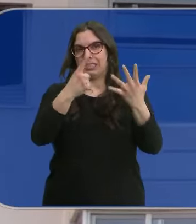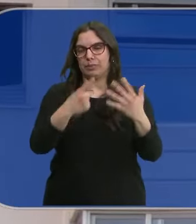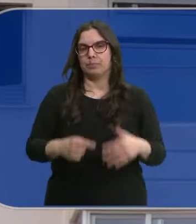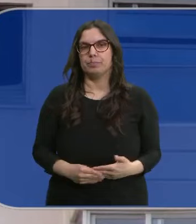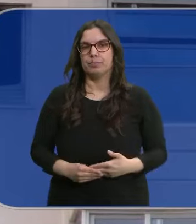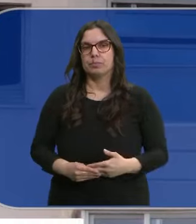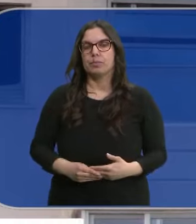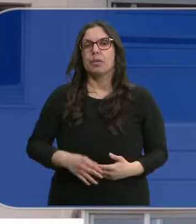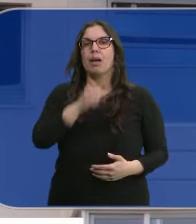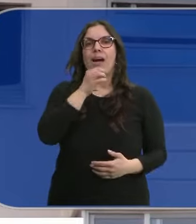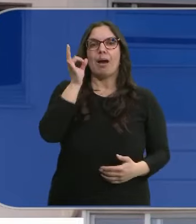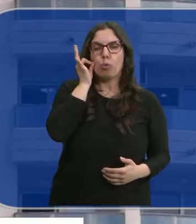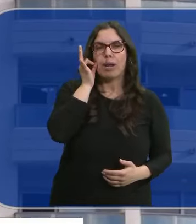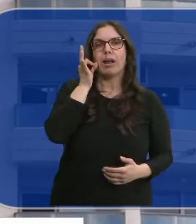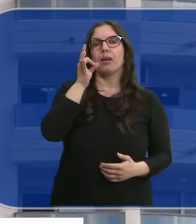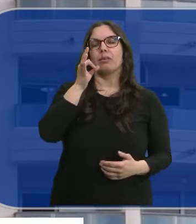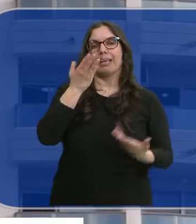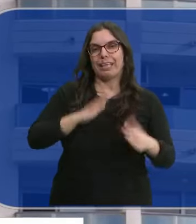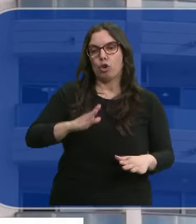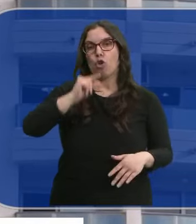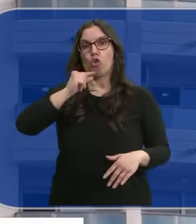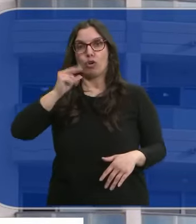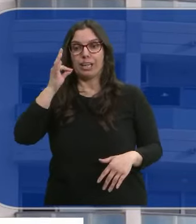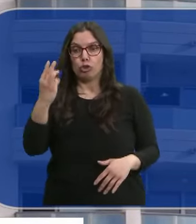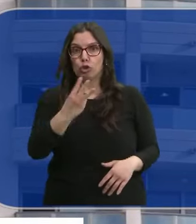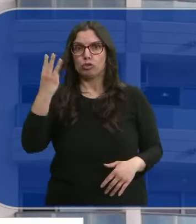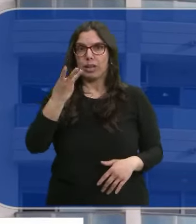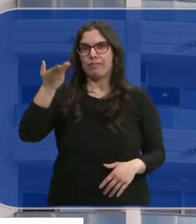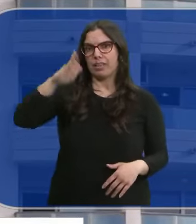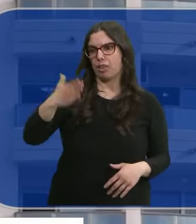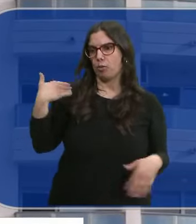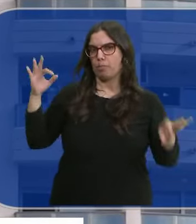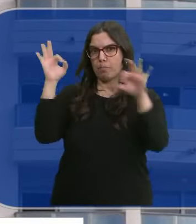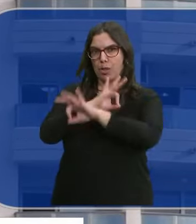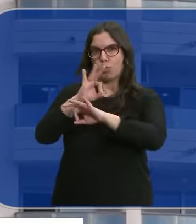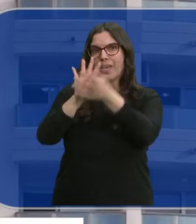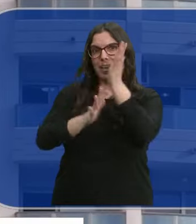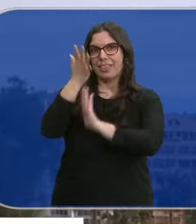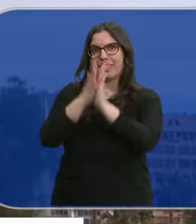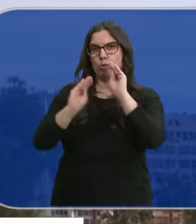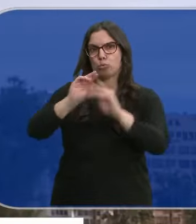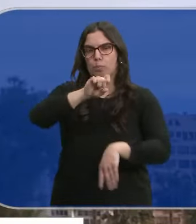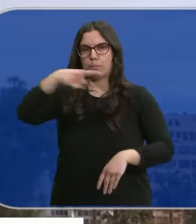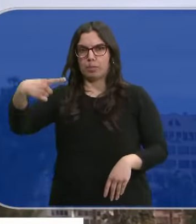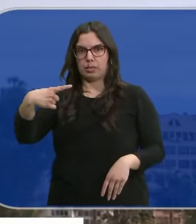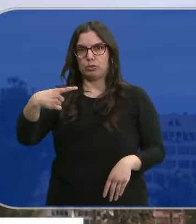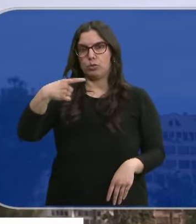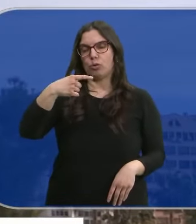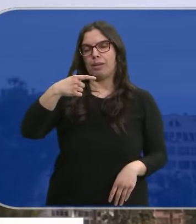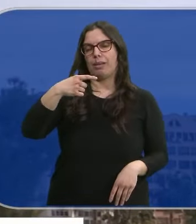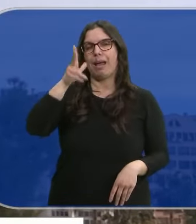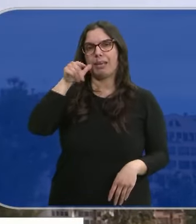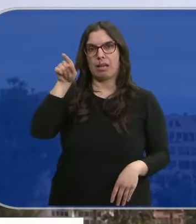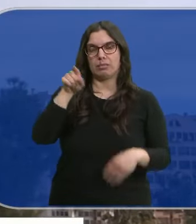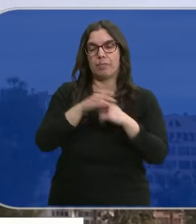Una abuela, su nieto de 5 años y el padre del niño, hijo de la mujer, han fallecido esta madrugada en el incendio de su vivienda en Villajoyosa, en